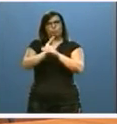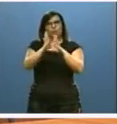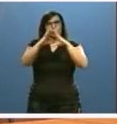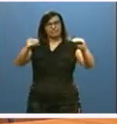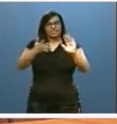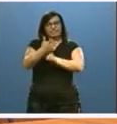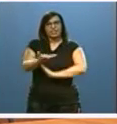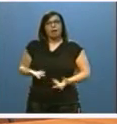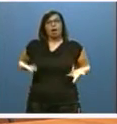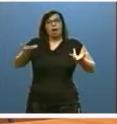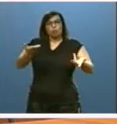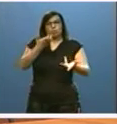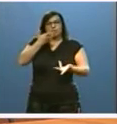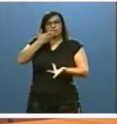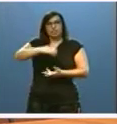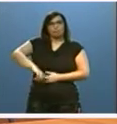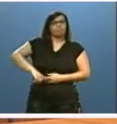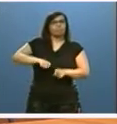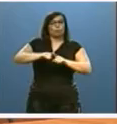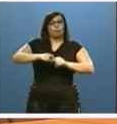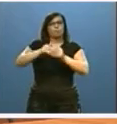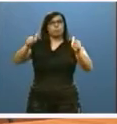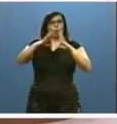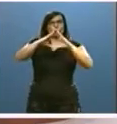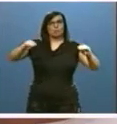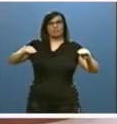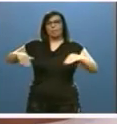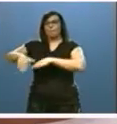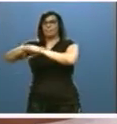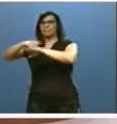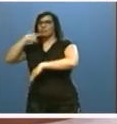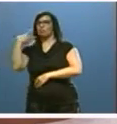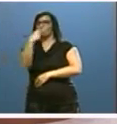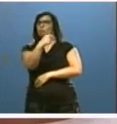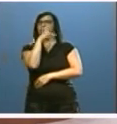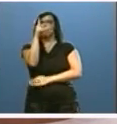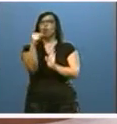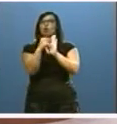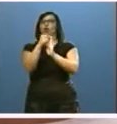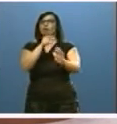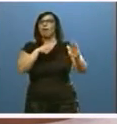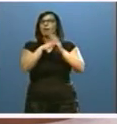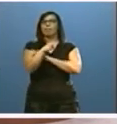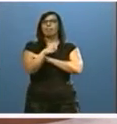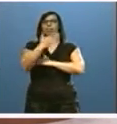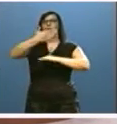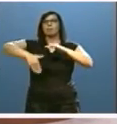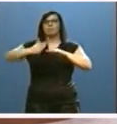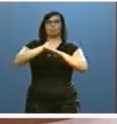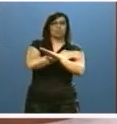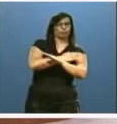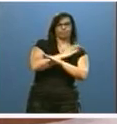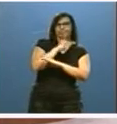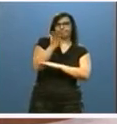ayuda a los estudiantes de nuevo ingreso a los cuales el Ministerio excluye por no alcanzar una determinada nota de acceso. En este curso,